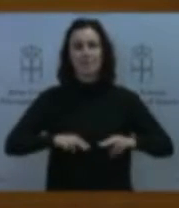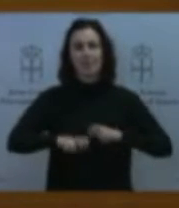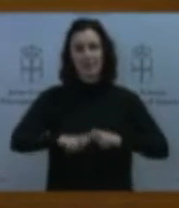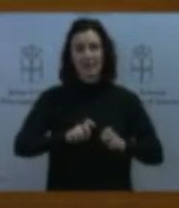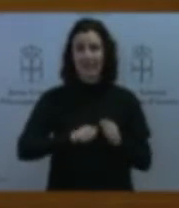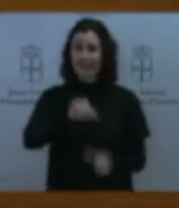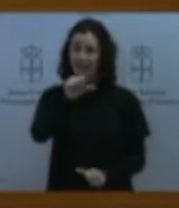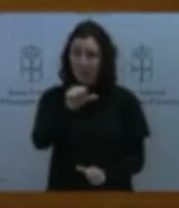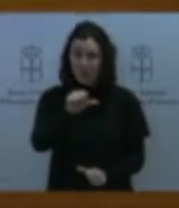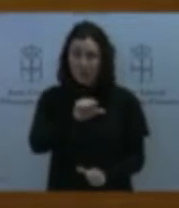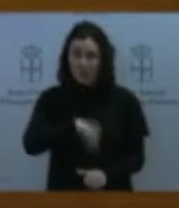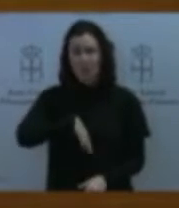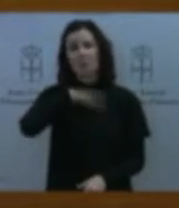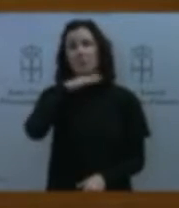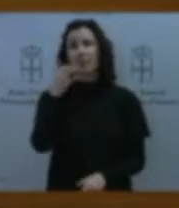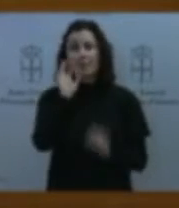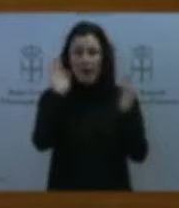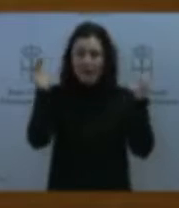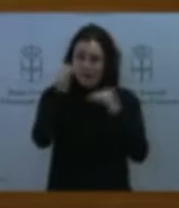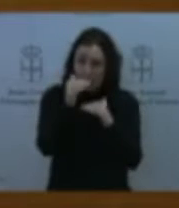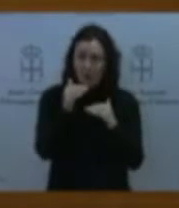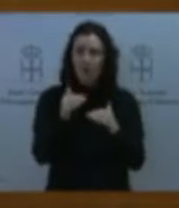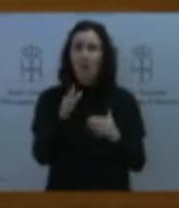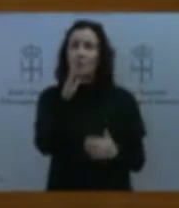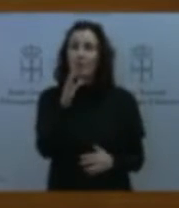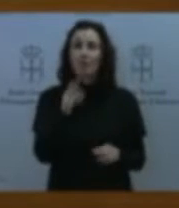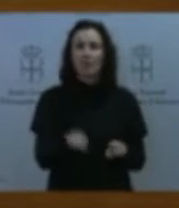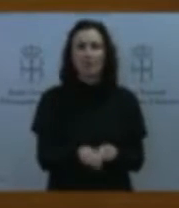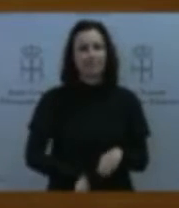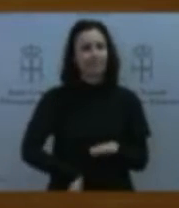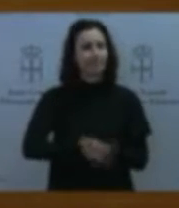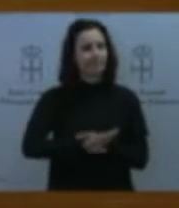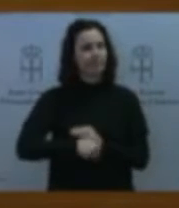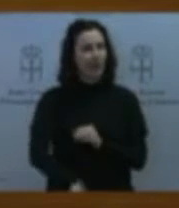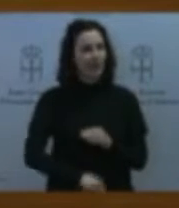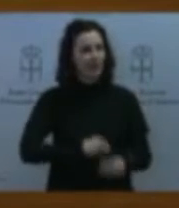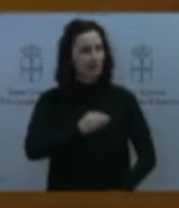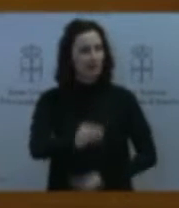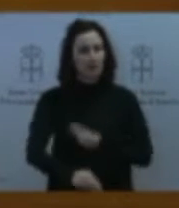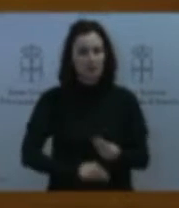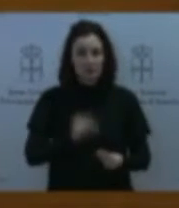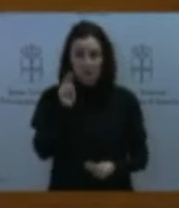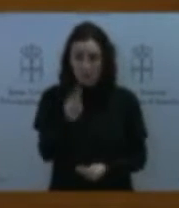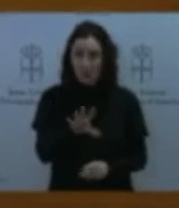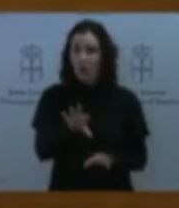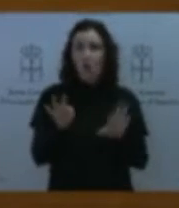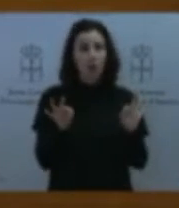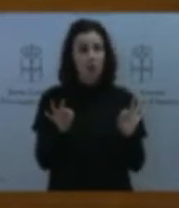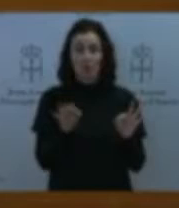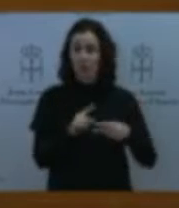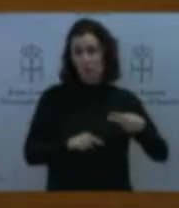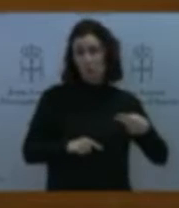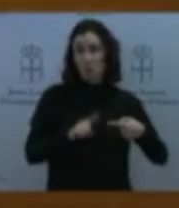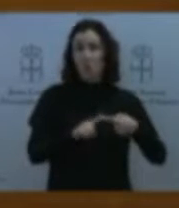Porque si nos encontramos con chapuzas como esta, caben dos opciones, o calificarlo como algo chapucero o